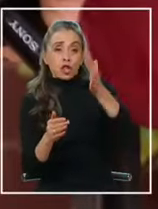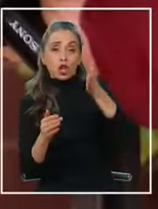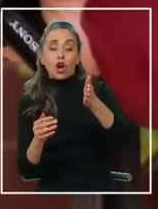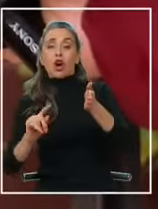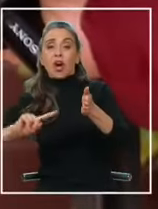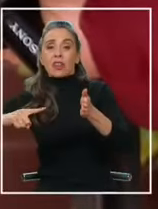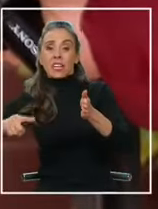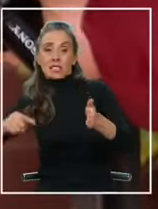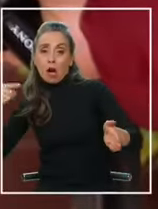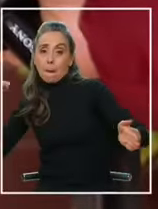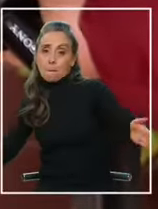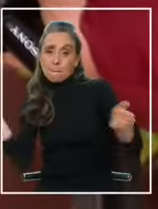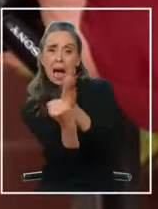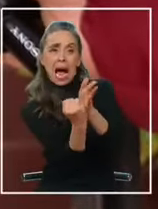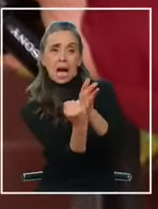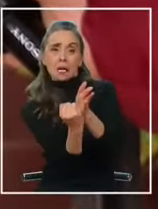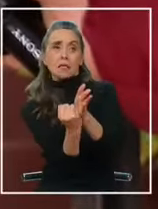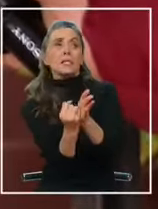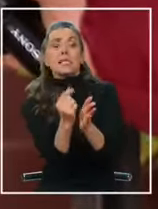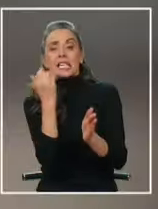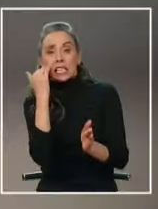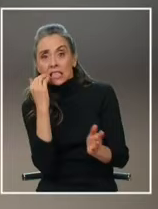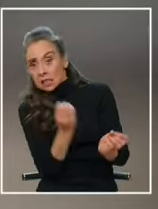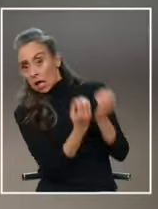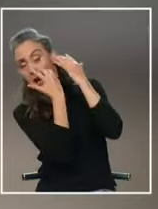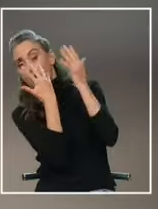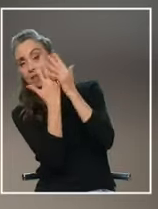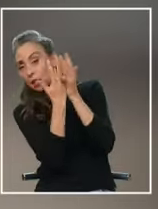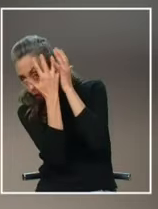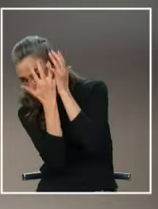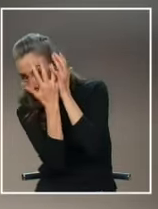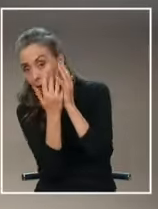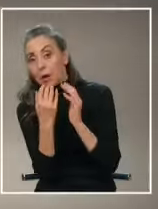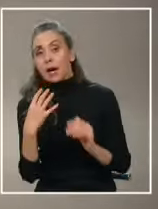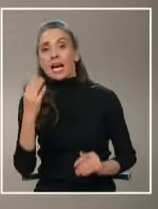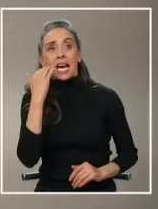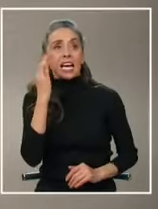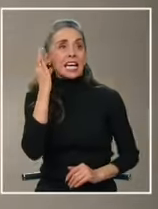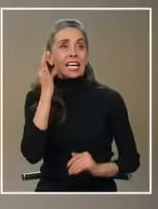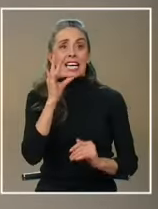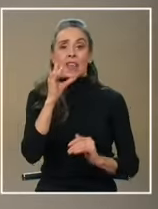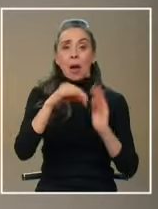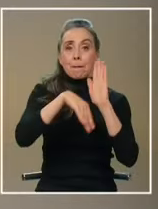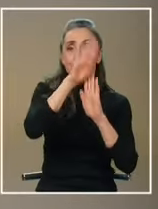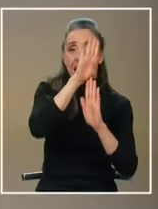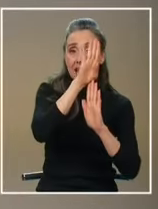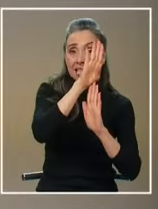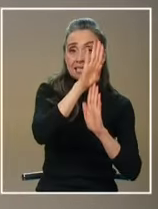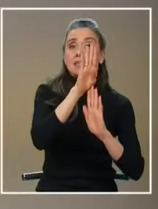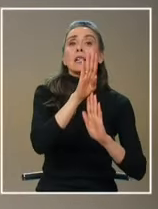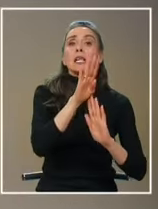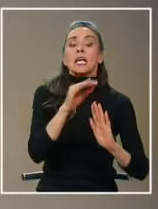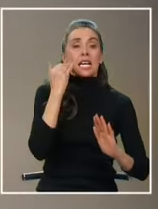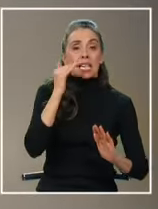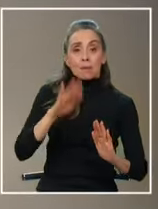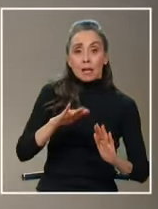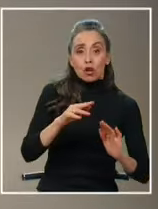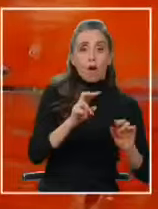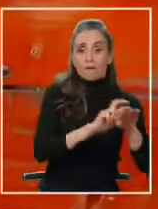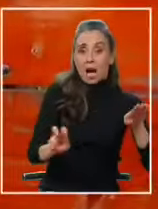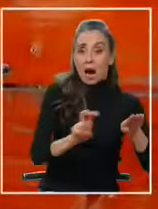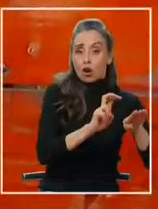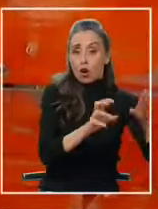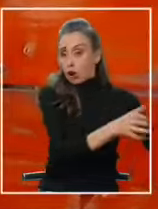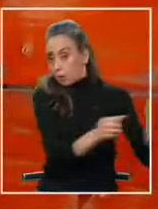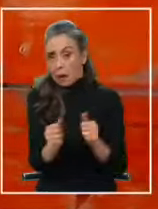le saltaron todos los vidrios, no, porque ella alcanzó a taparse. La niña inmediatamente, la mayor, tomó a la niña chica y se la llevó a la esquina. De